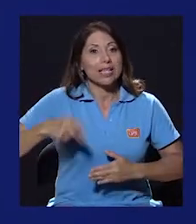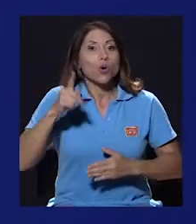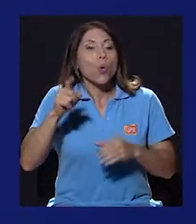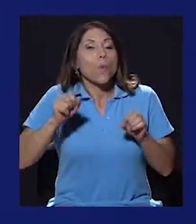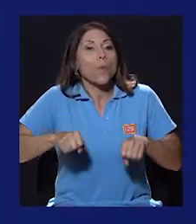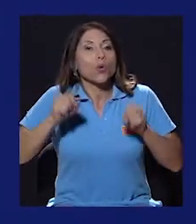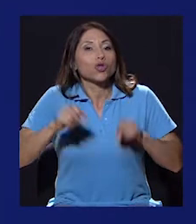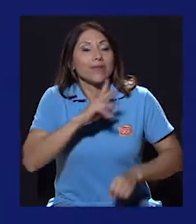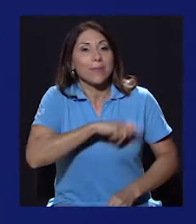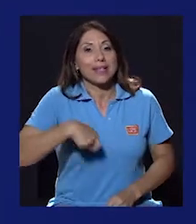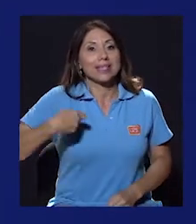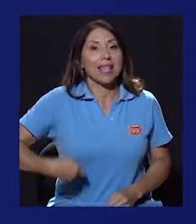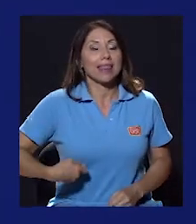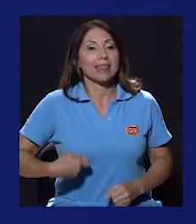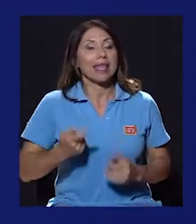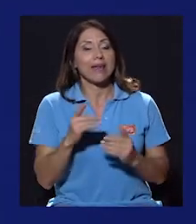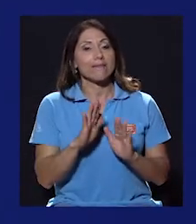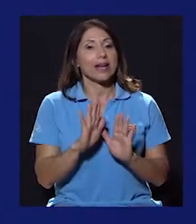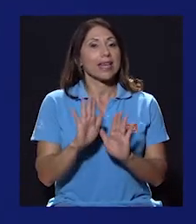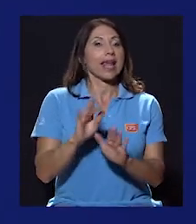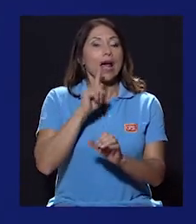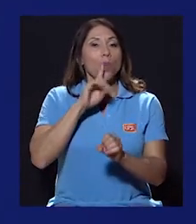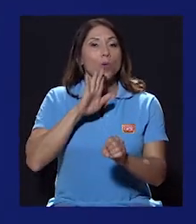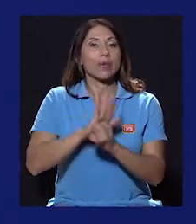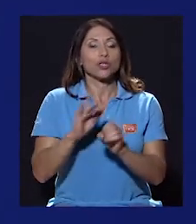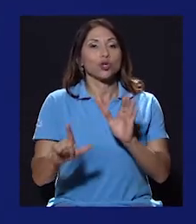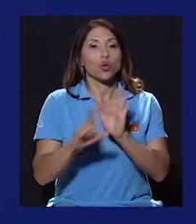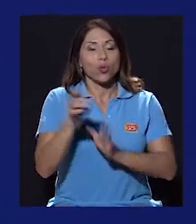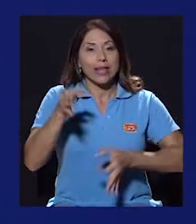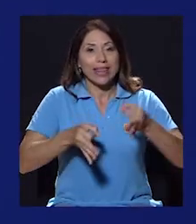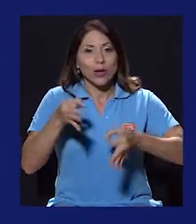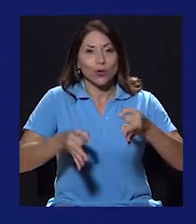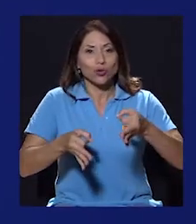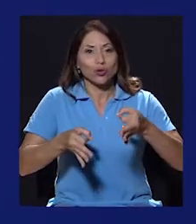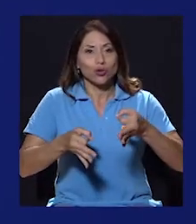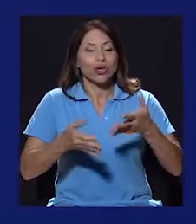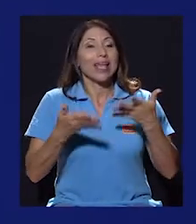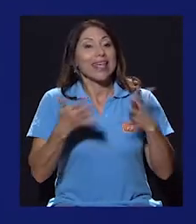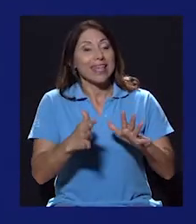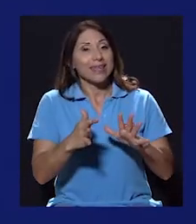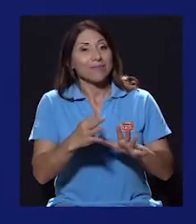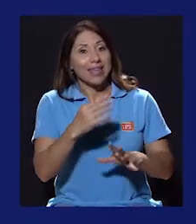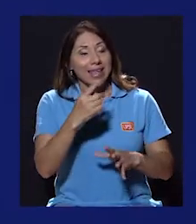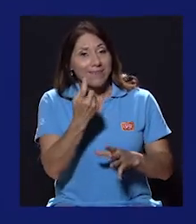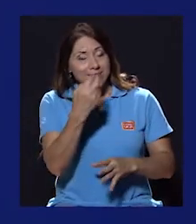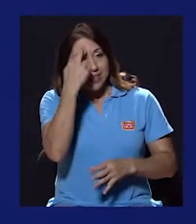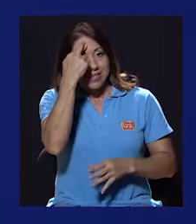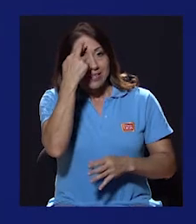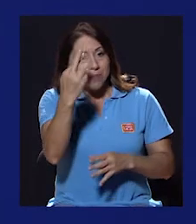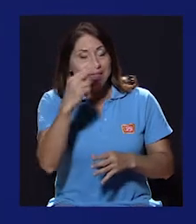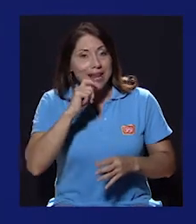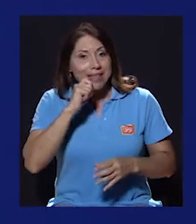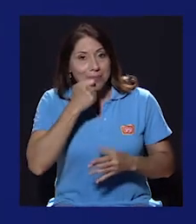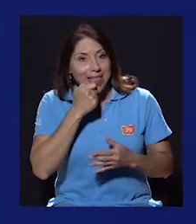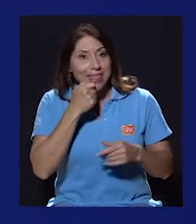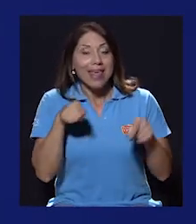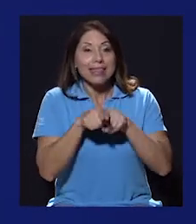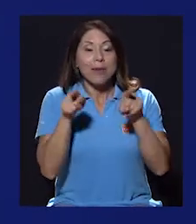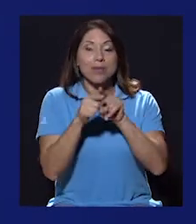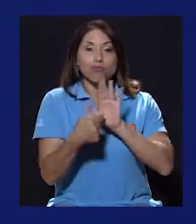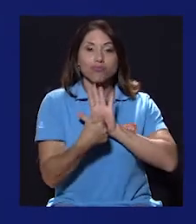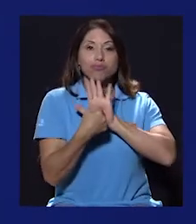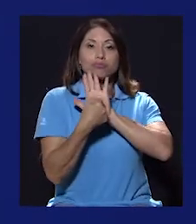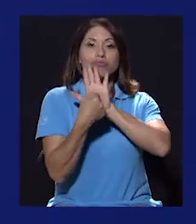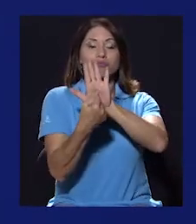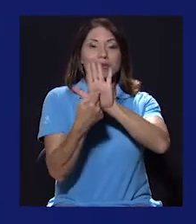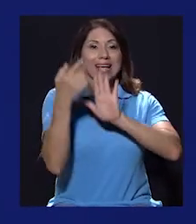presidente que reniega de compromisos jurídicos y respeta el ámbito de la intimidad, levanta la bandera de los